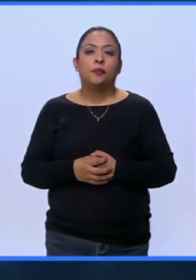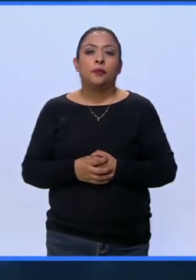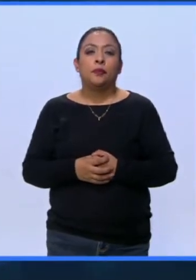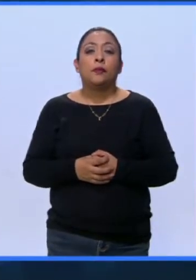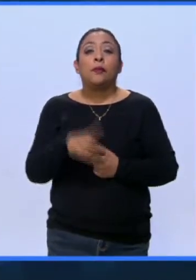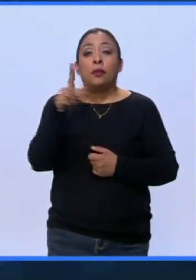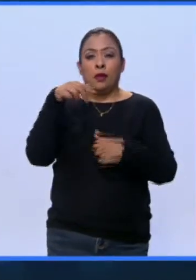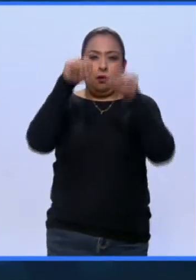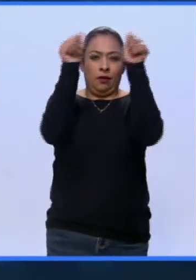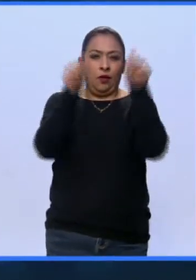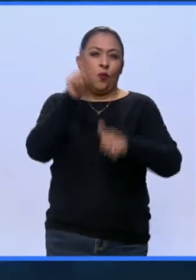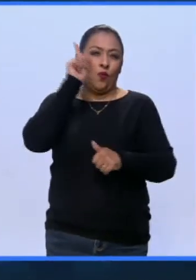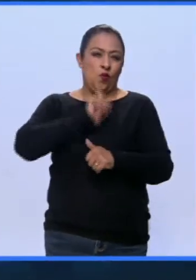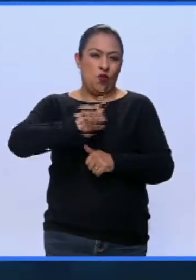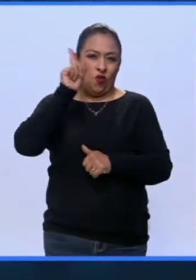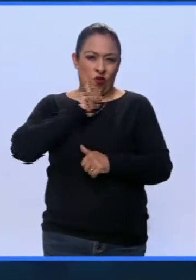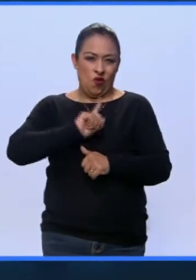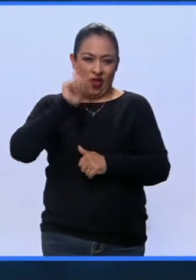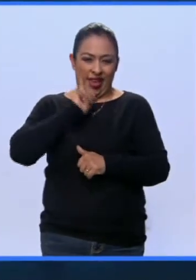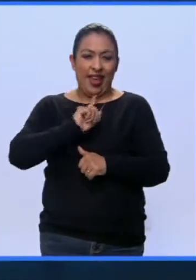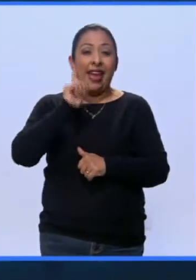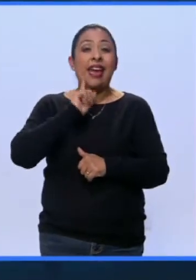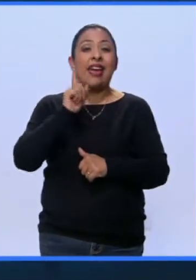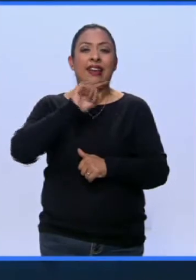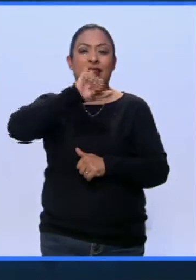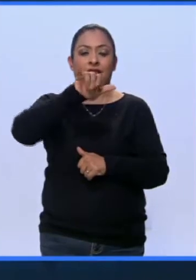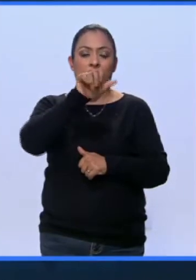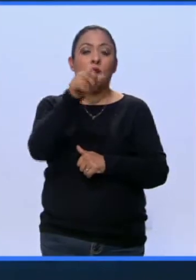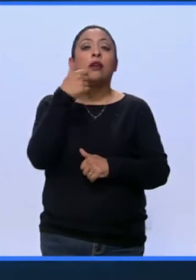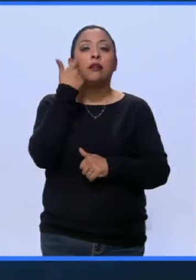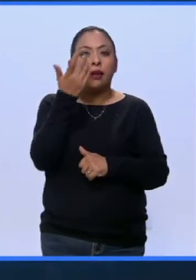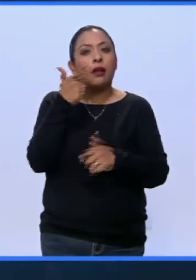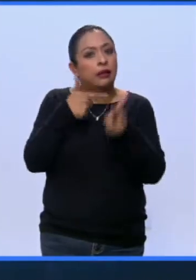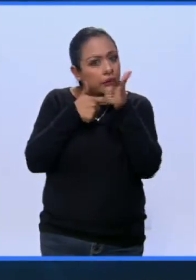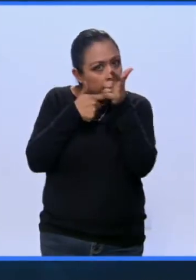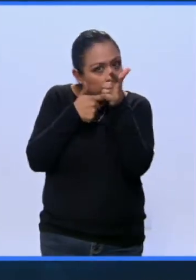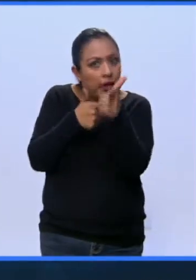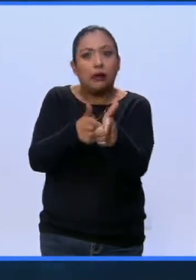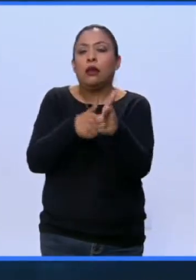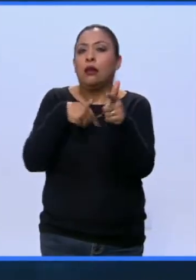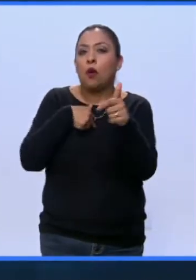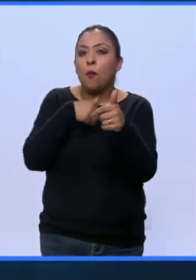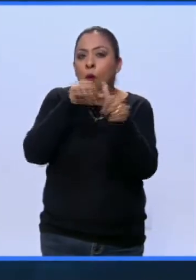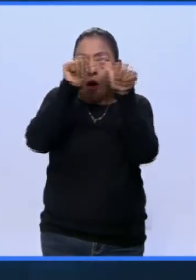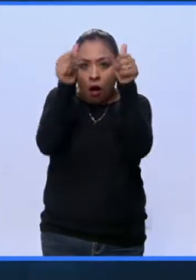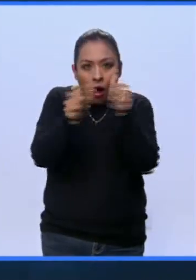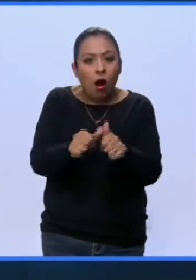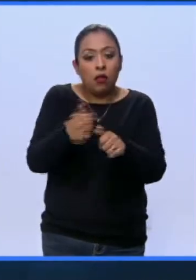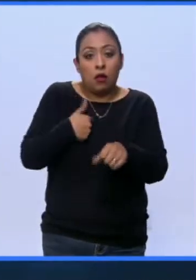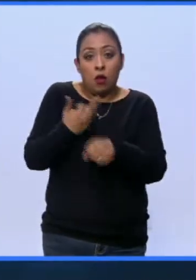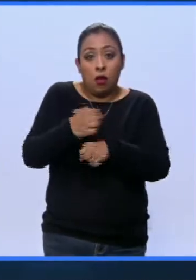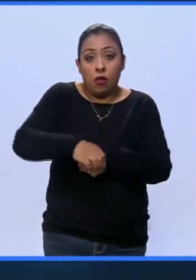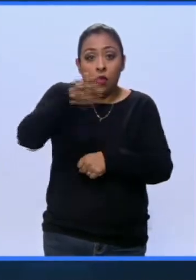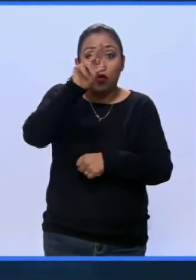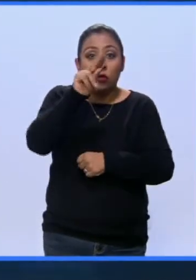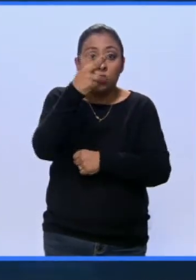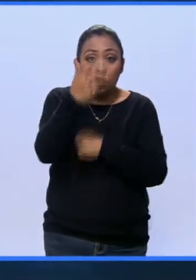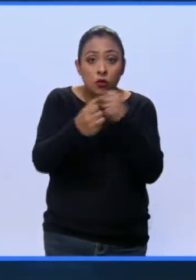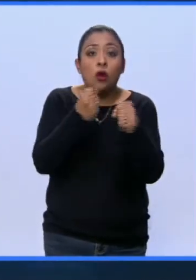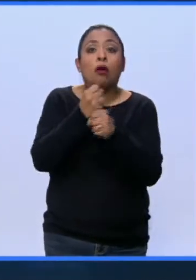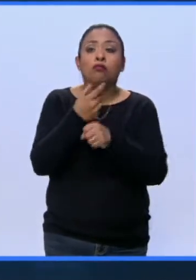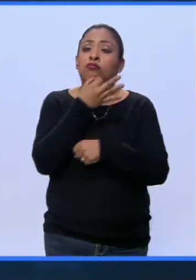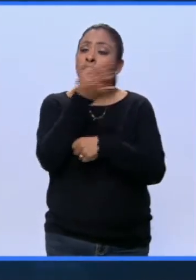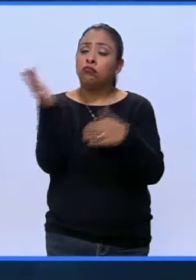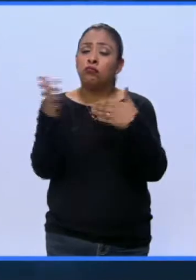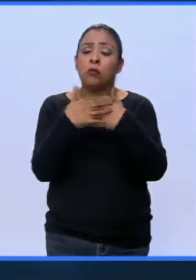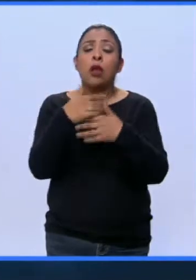La artista vanguardista Yayoi Kusama continuará su labor artística a sus 88 años de edad, así lo declaró en la apertura